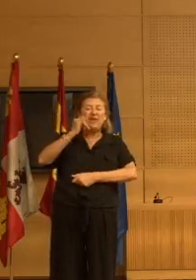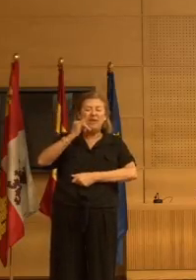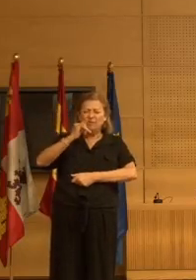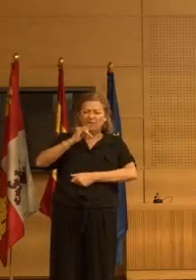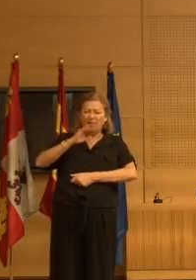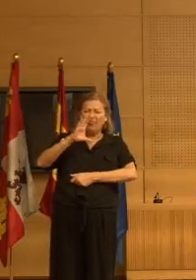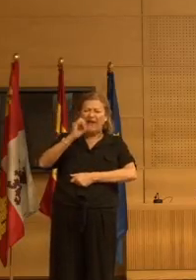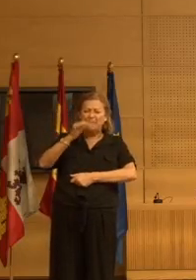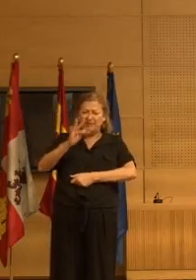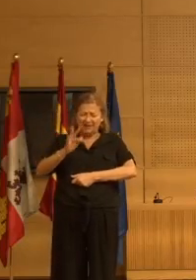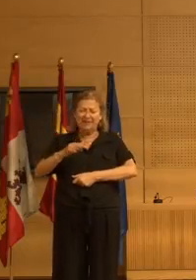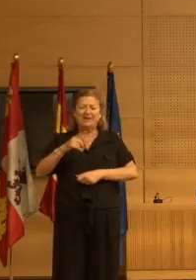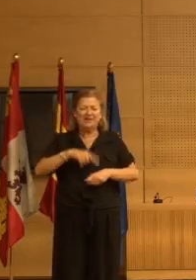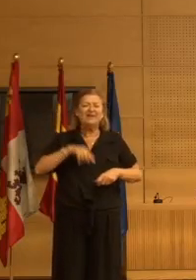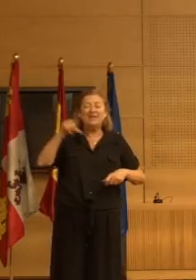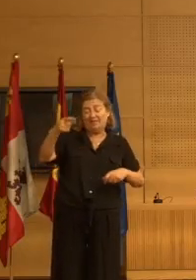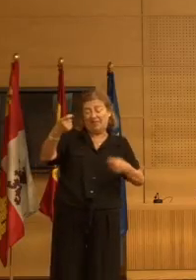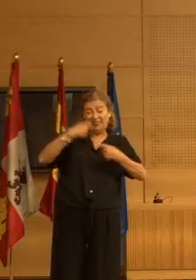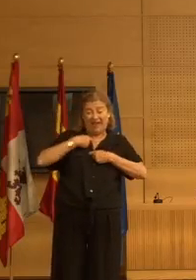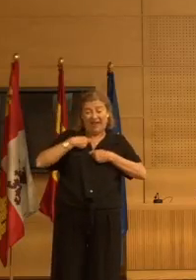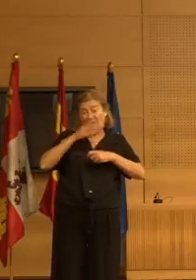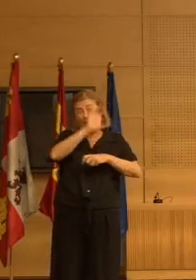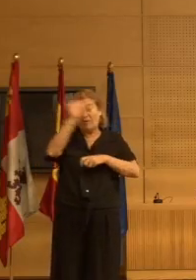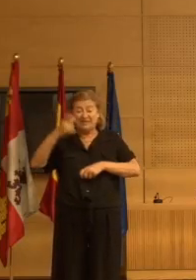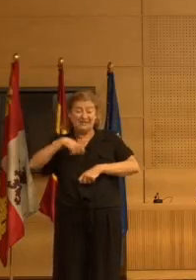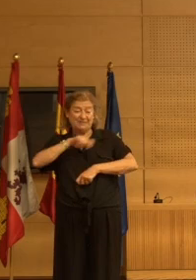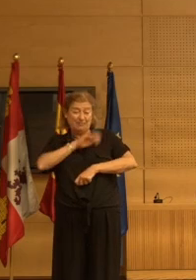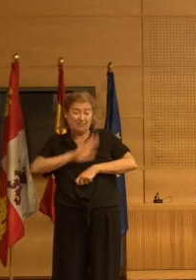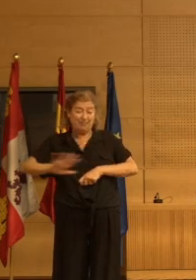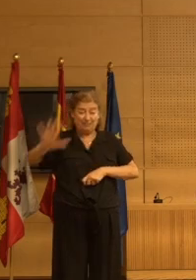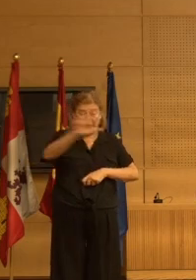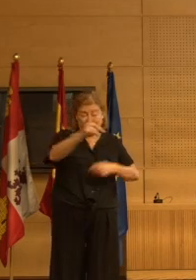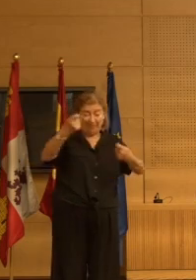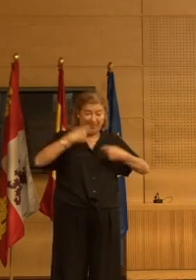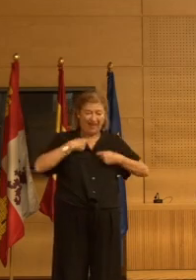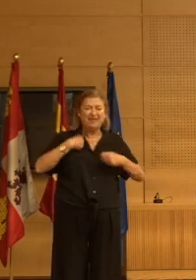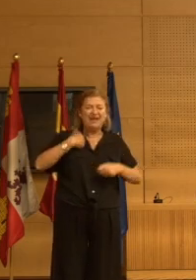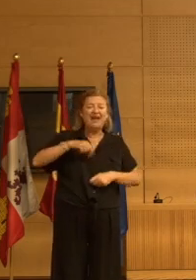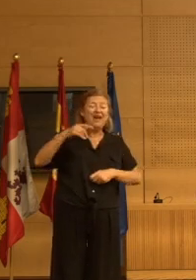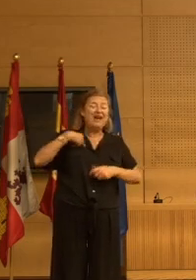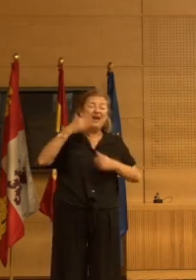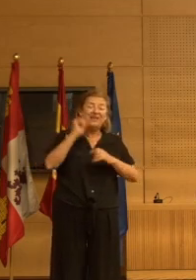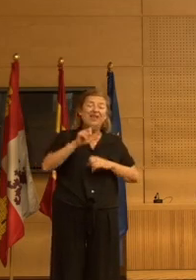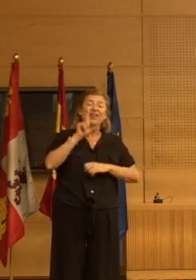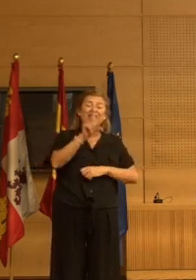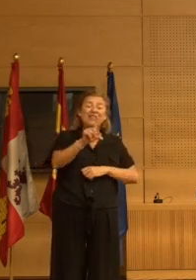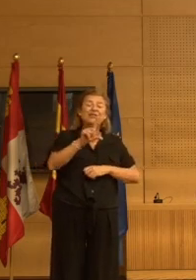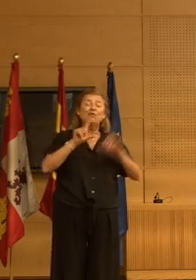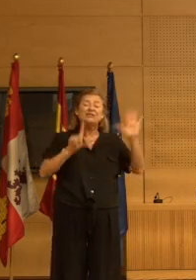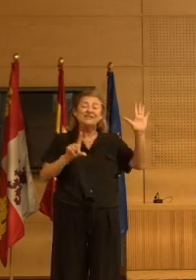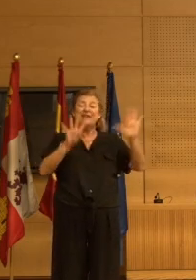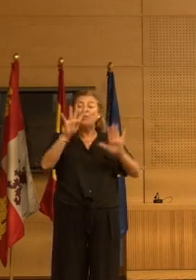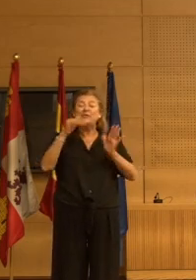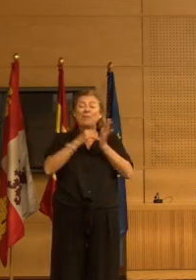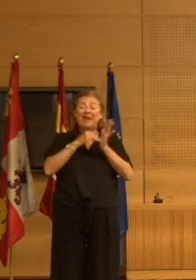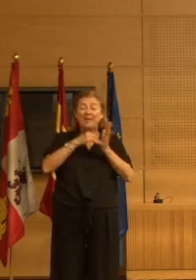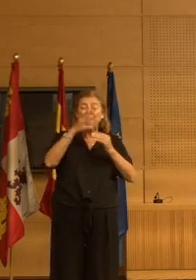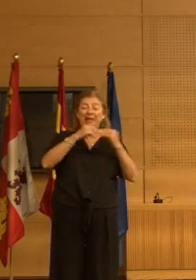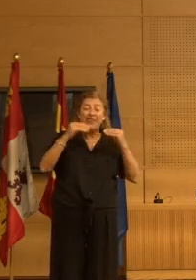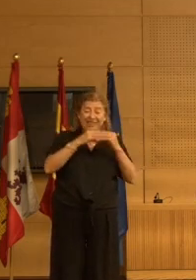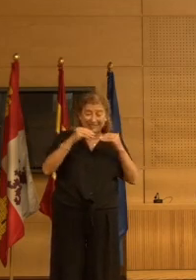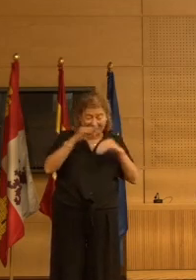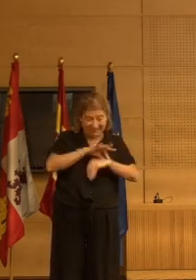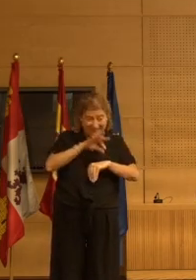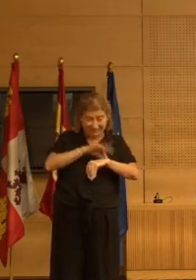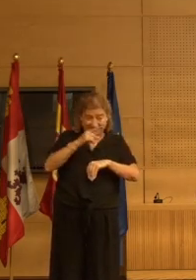de datos nacional de 10 comunidades autónomas españolas y hemos analizado 164.000 pacientes y esta